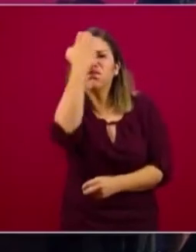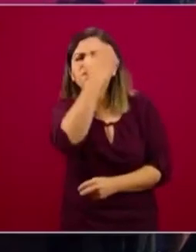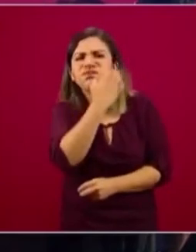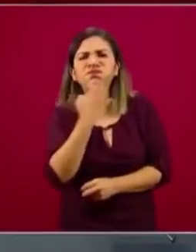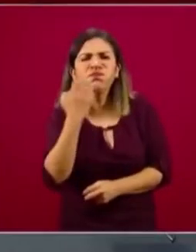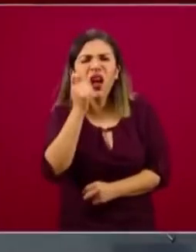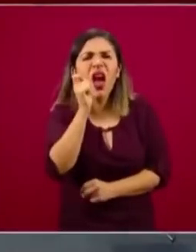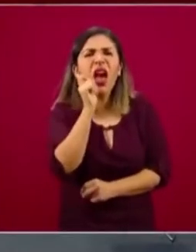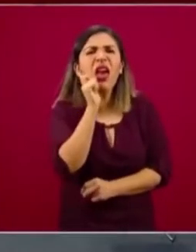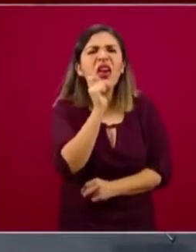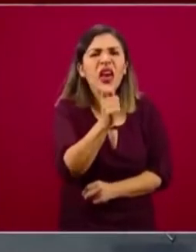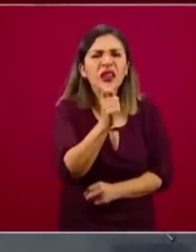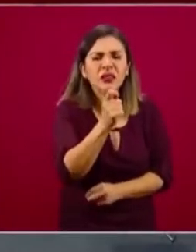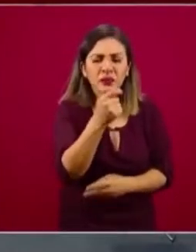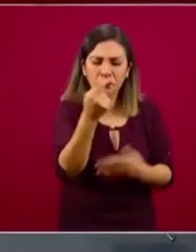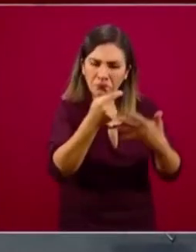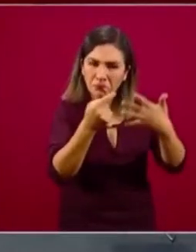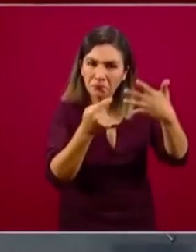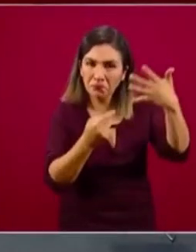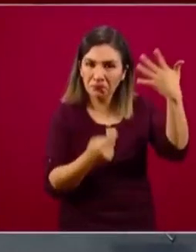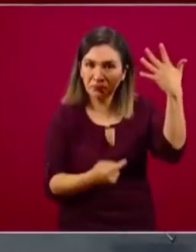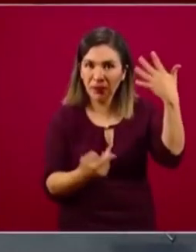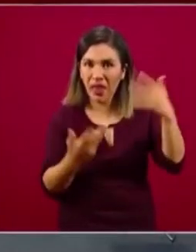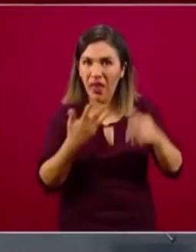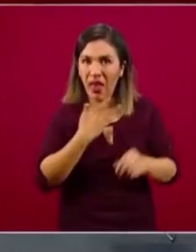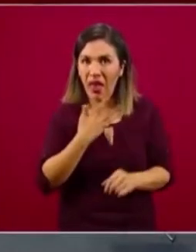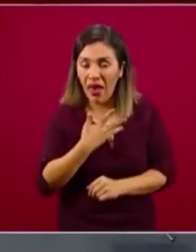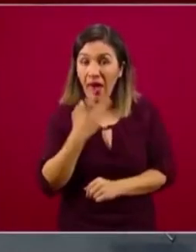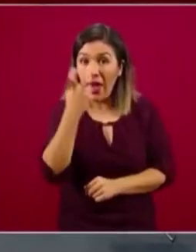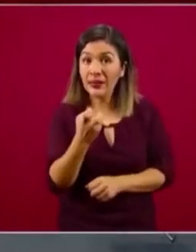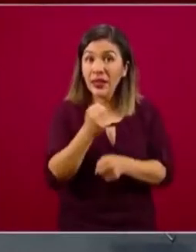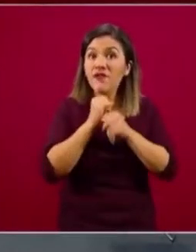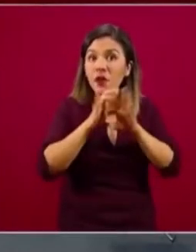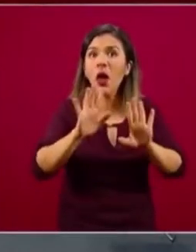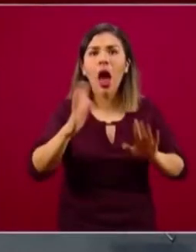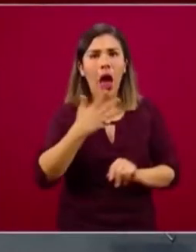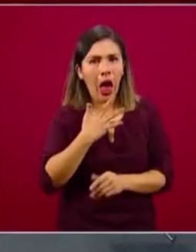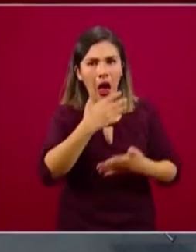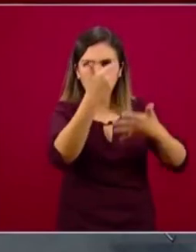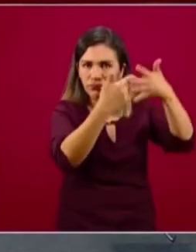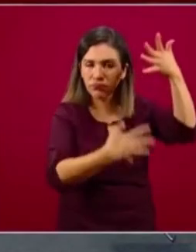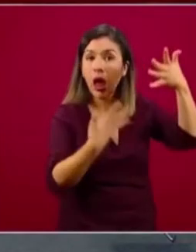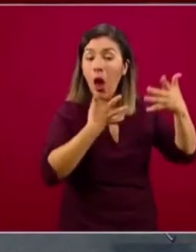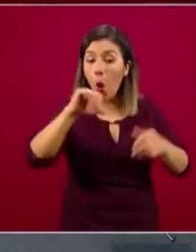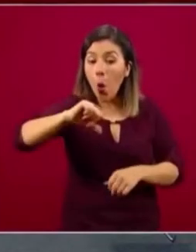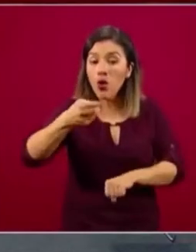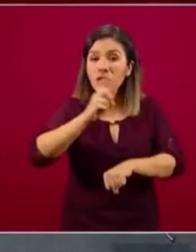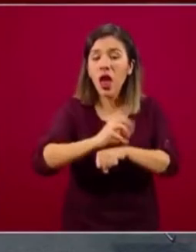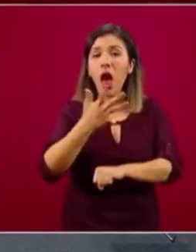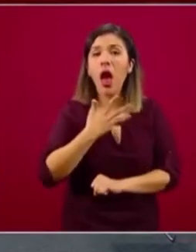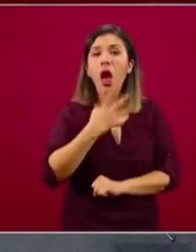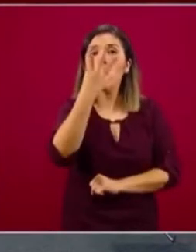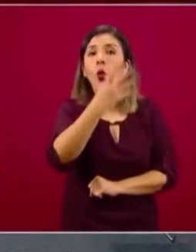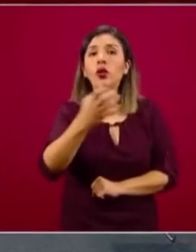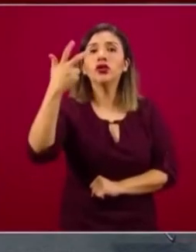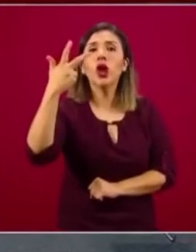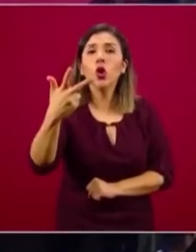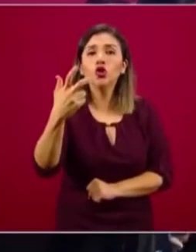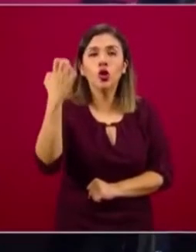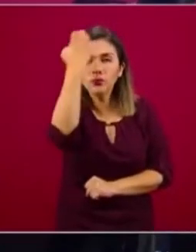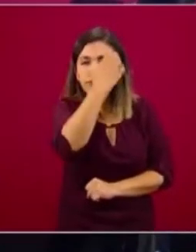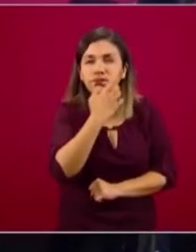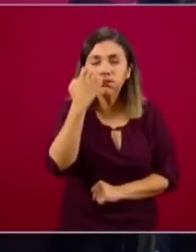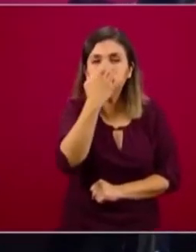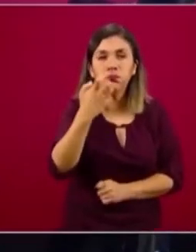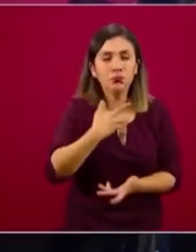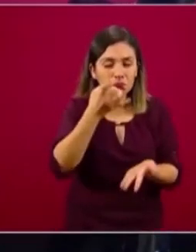Al día de hoy tenemos 408 inspecciones identificadas del gobierno federal de 45 dependencias y tenemos un